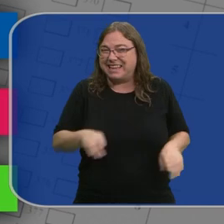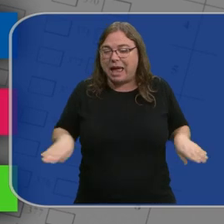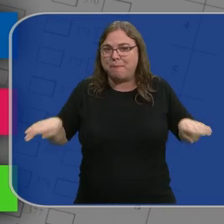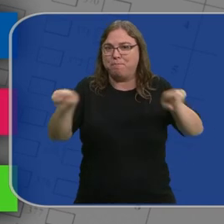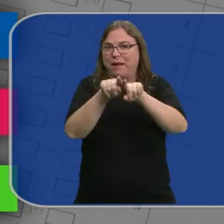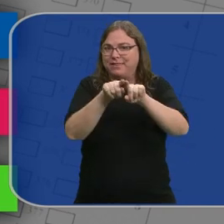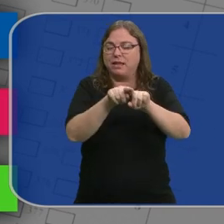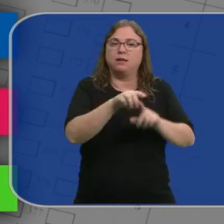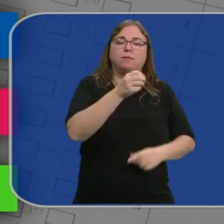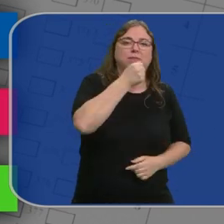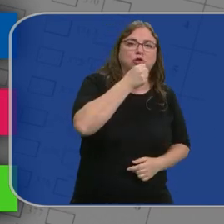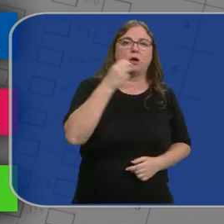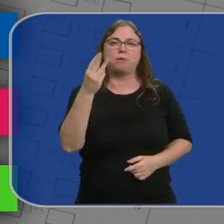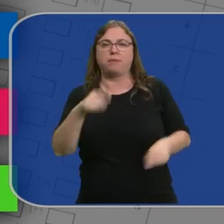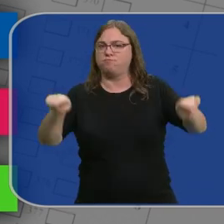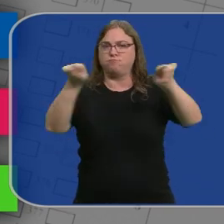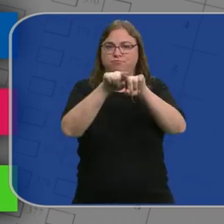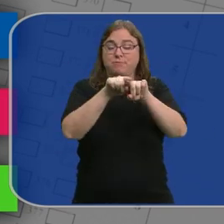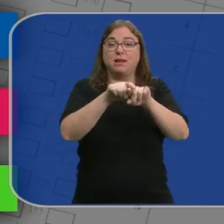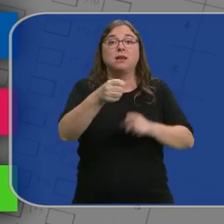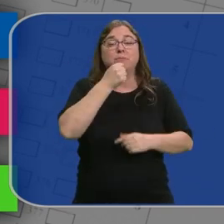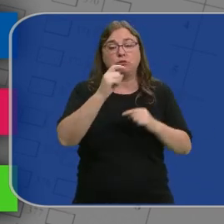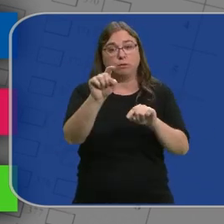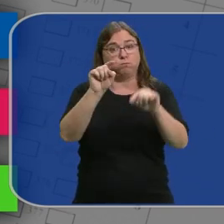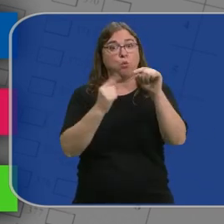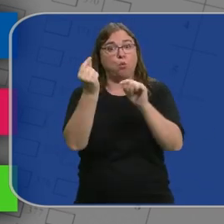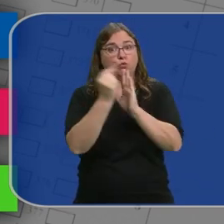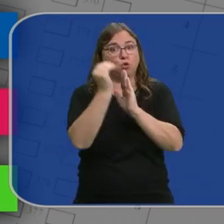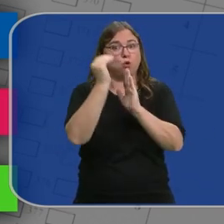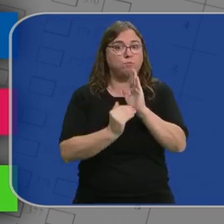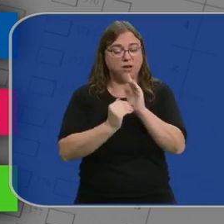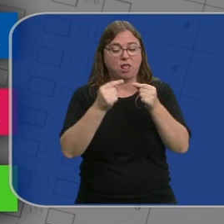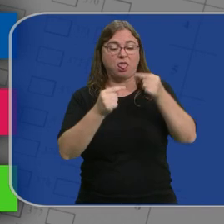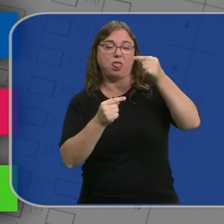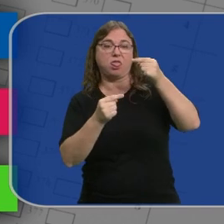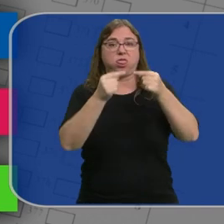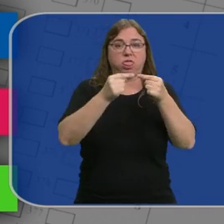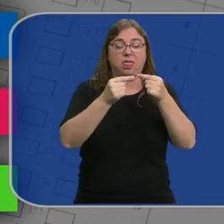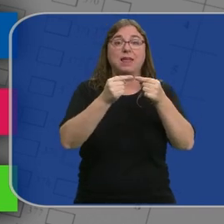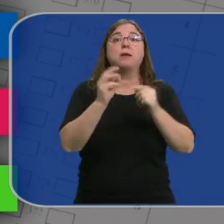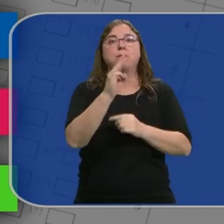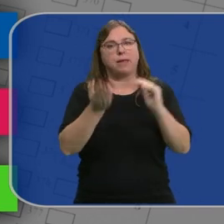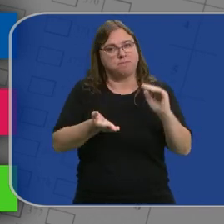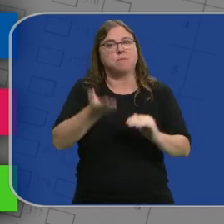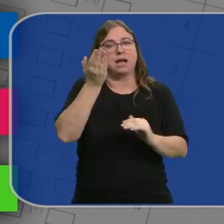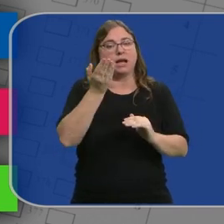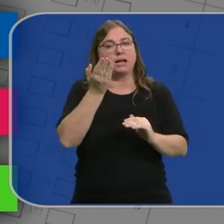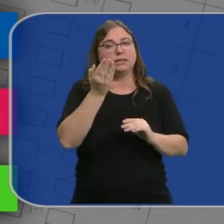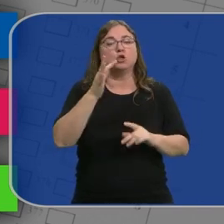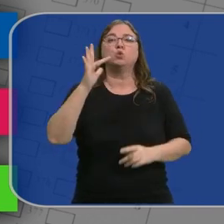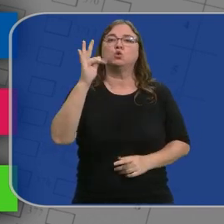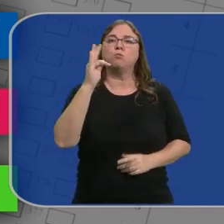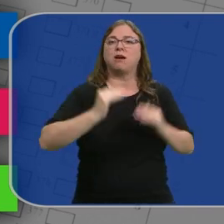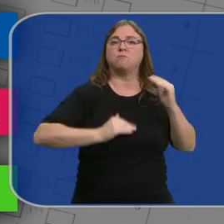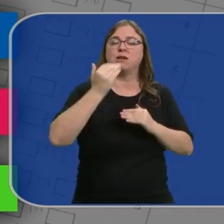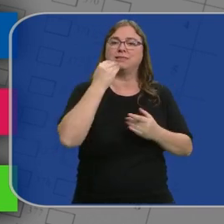empate técnico con el PP. Los socialistas retroceden en este estudio casi un punto y reducen la distancia con los populares que crecen. Sumar también gana